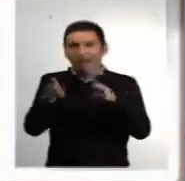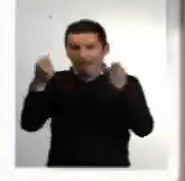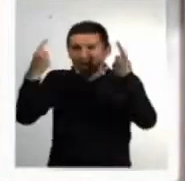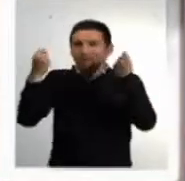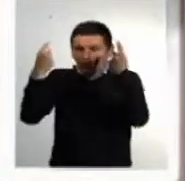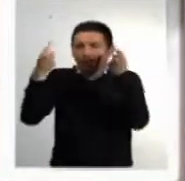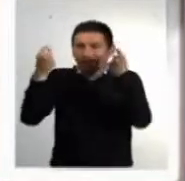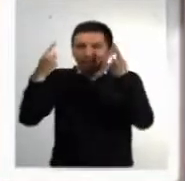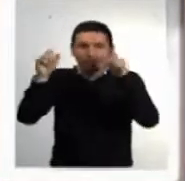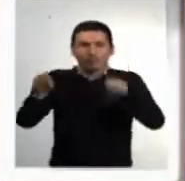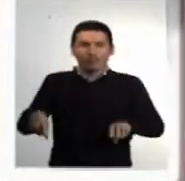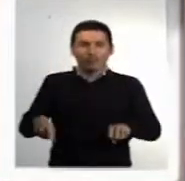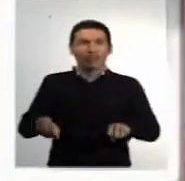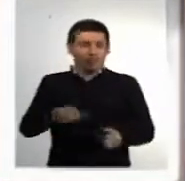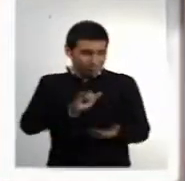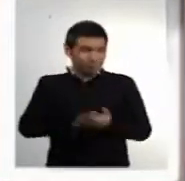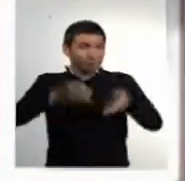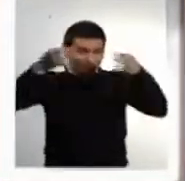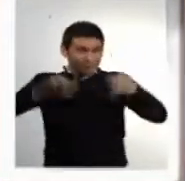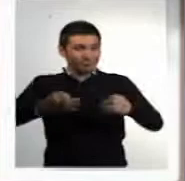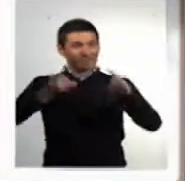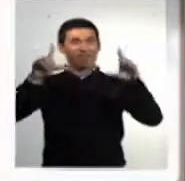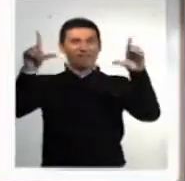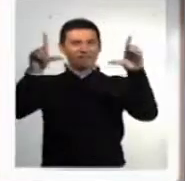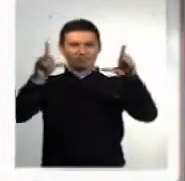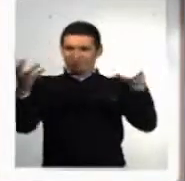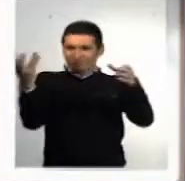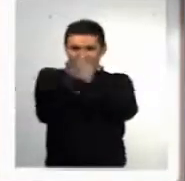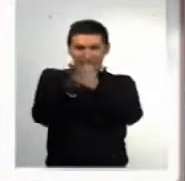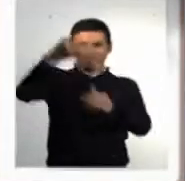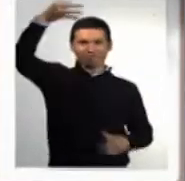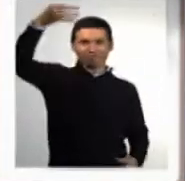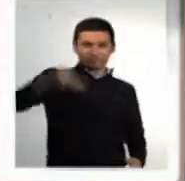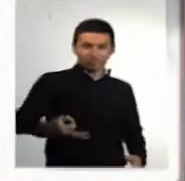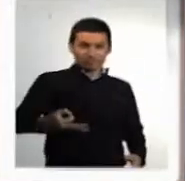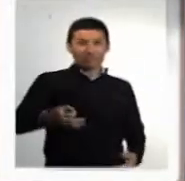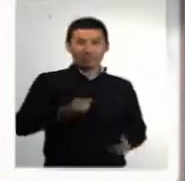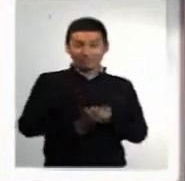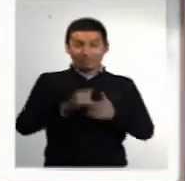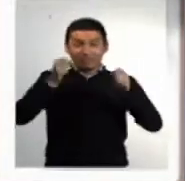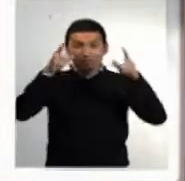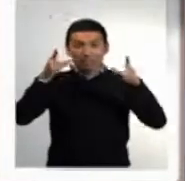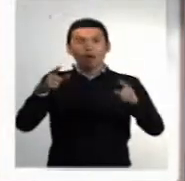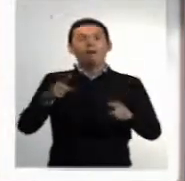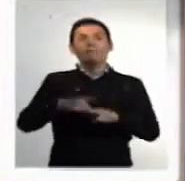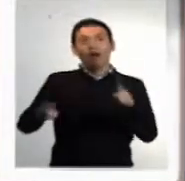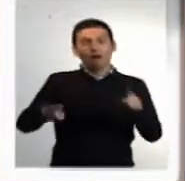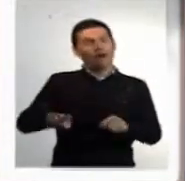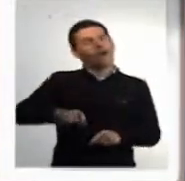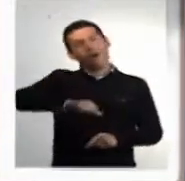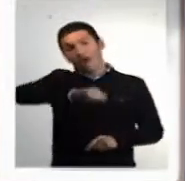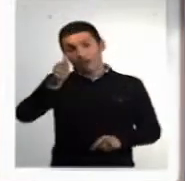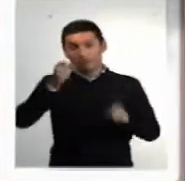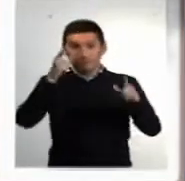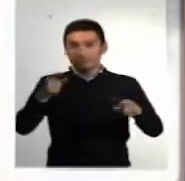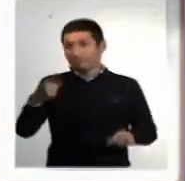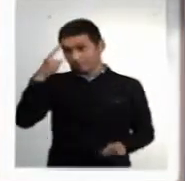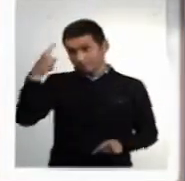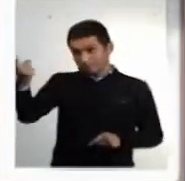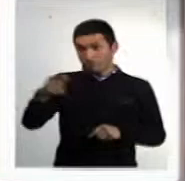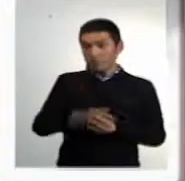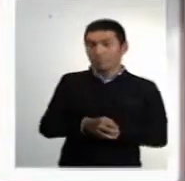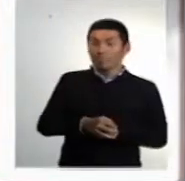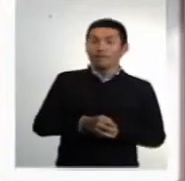condiciones, viendo estos dibujos. Esa es la verdadera televisión incluyente, Germán. Esto ya era una sorpresa, ¿cierto? Pero tenemos otra.